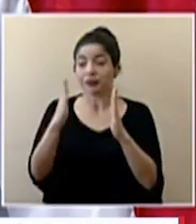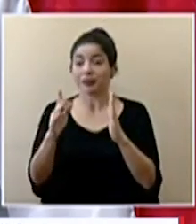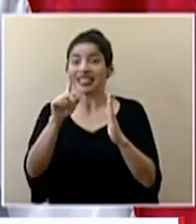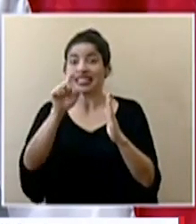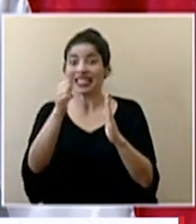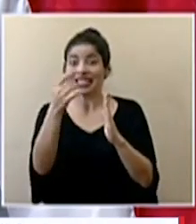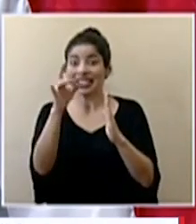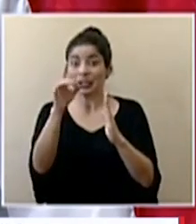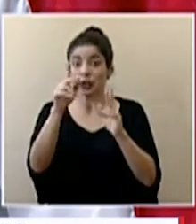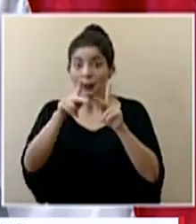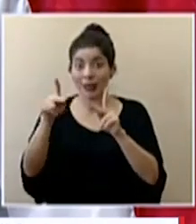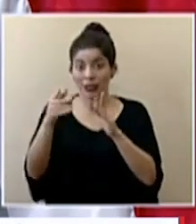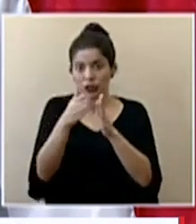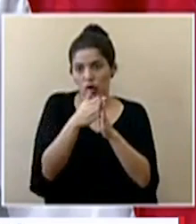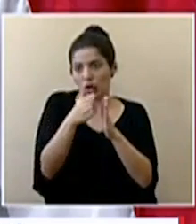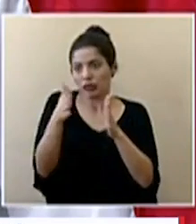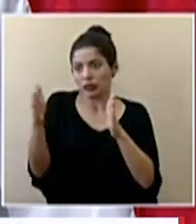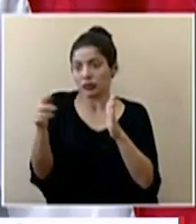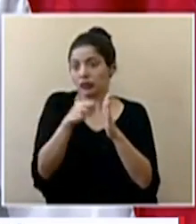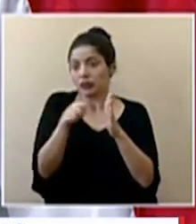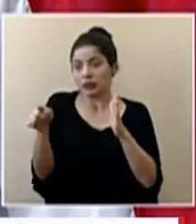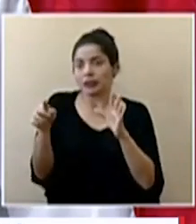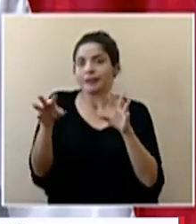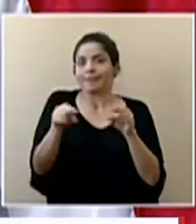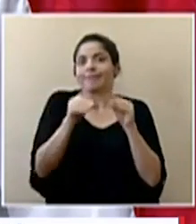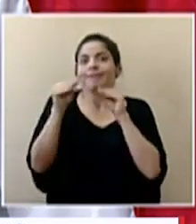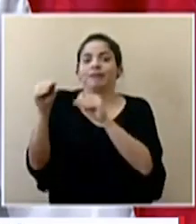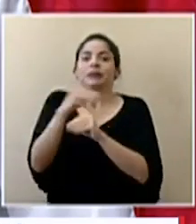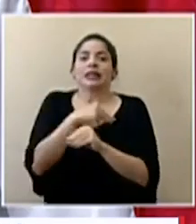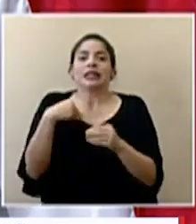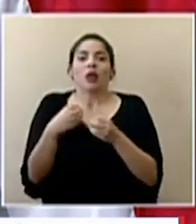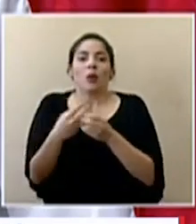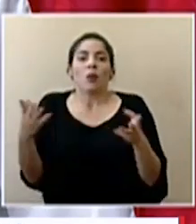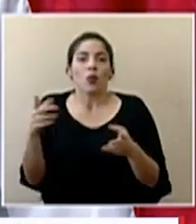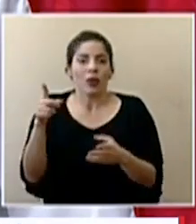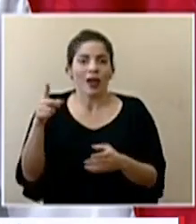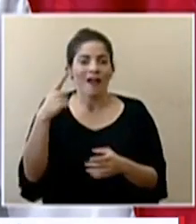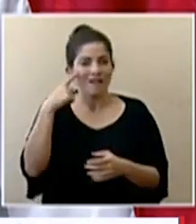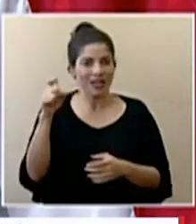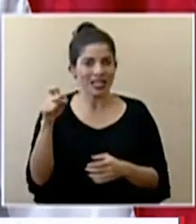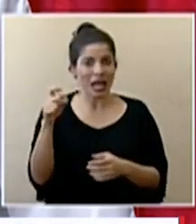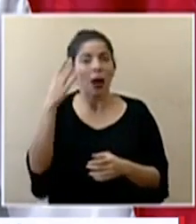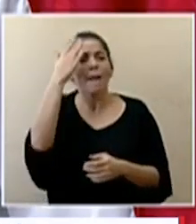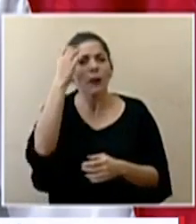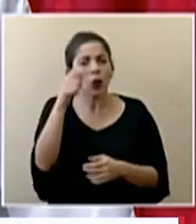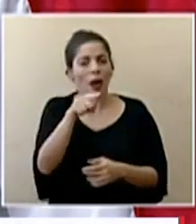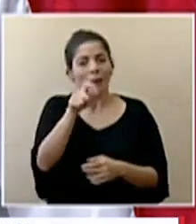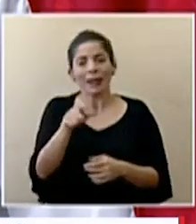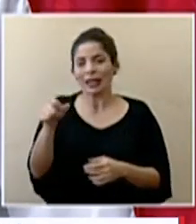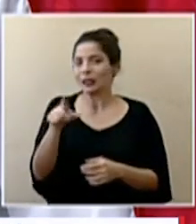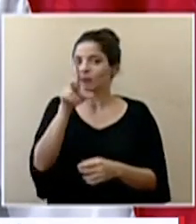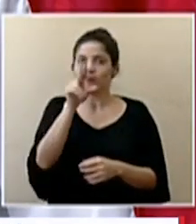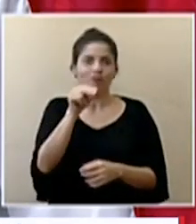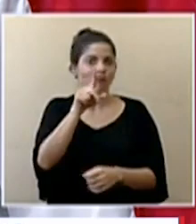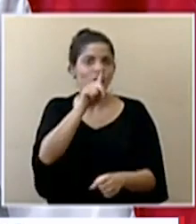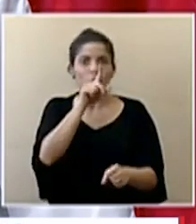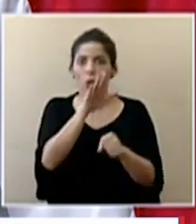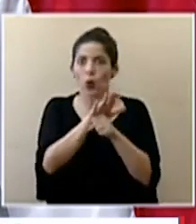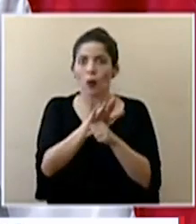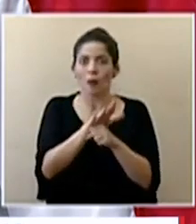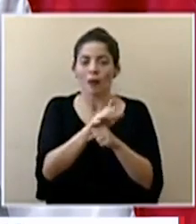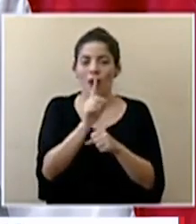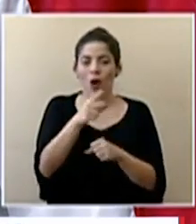en todo el periodo han sido pasadas al Ministerio Público, la Fiscalía, por incumplir las medidas sanitarias.